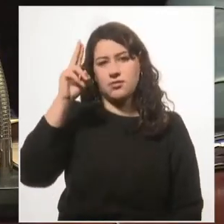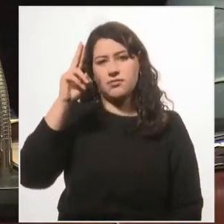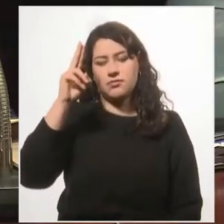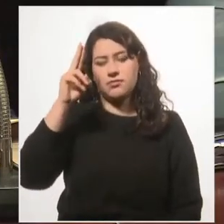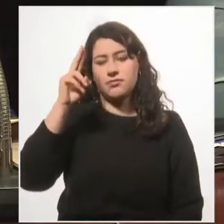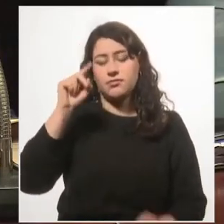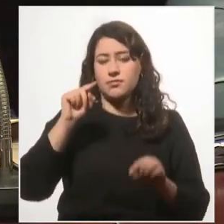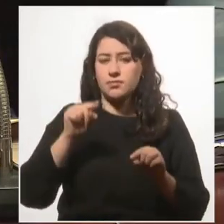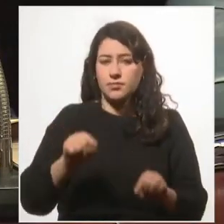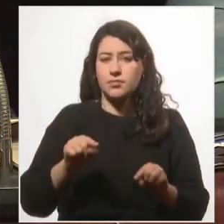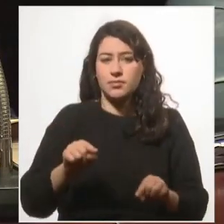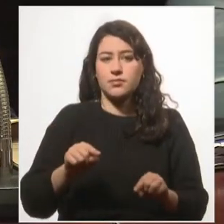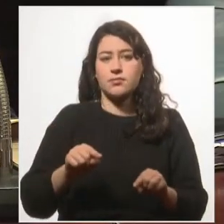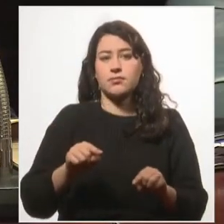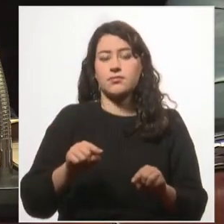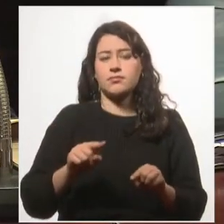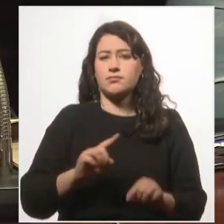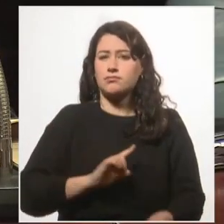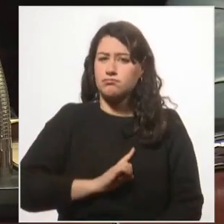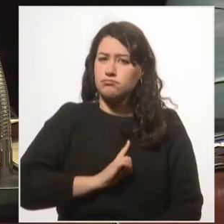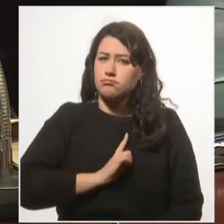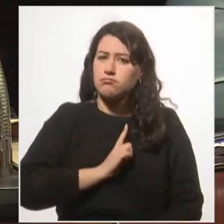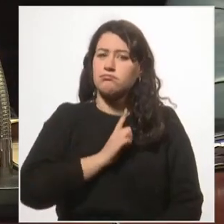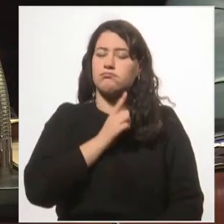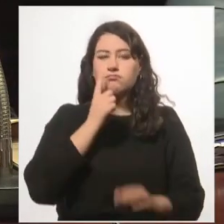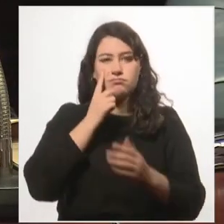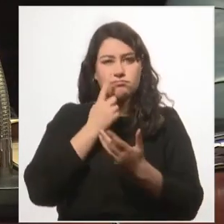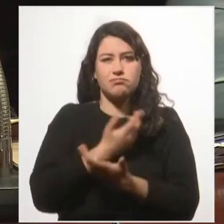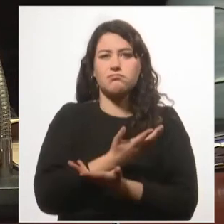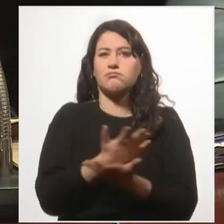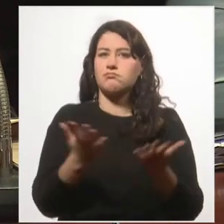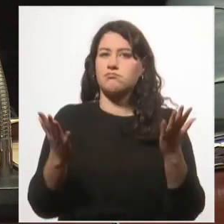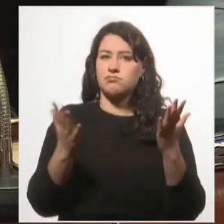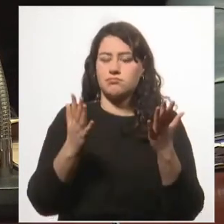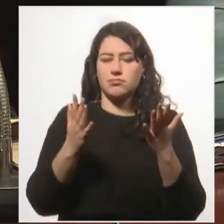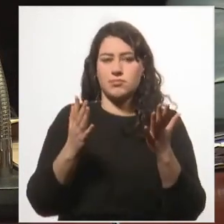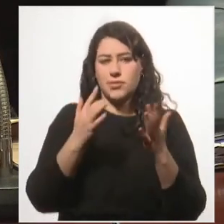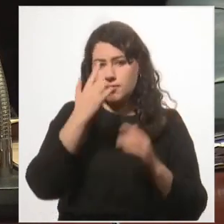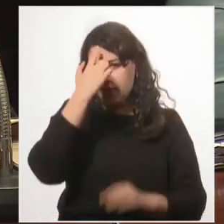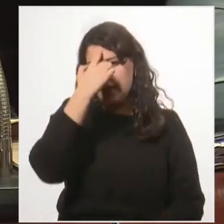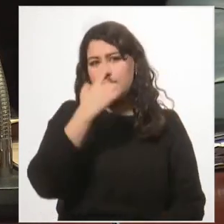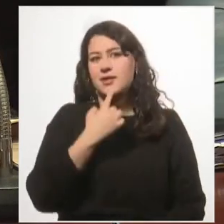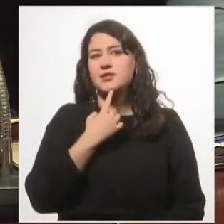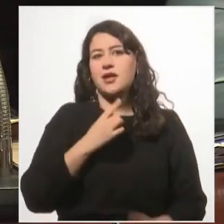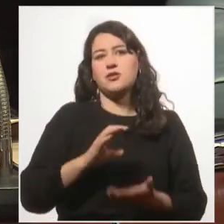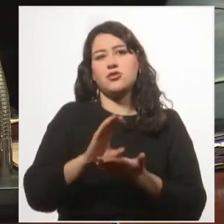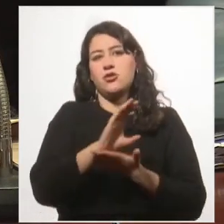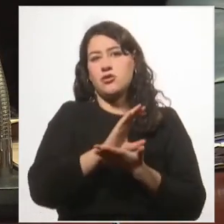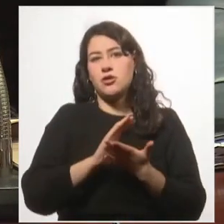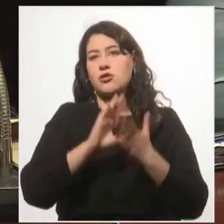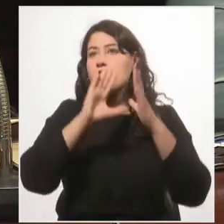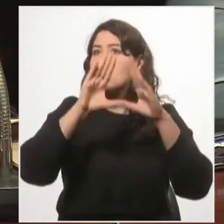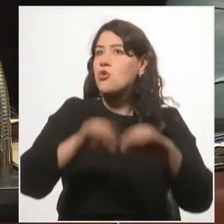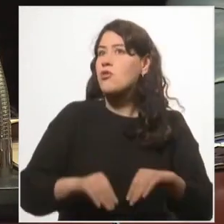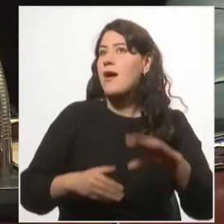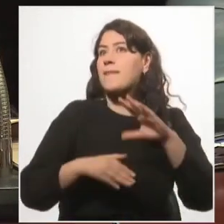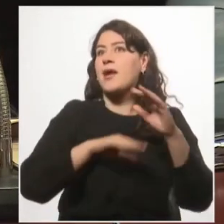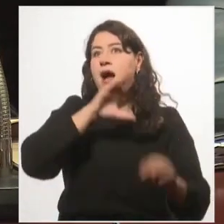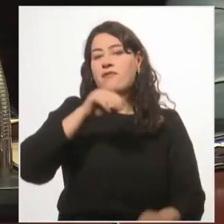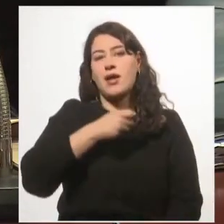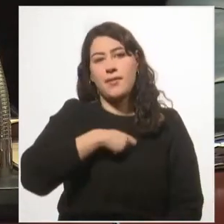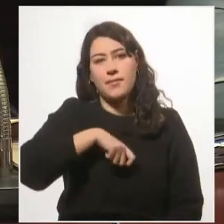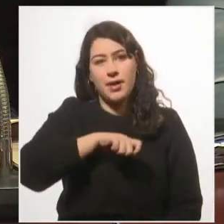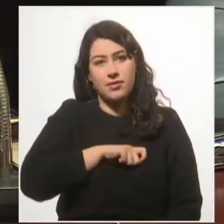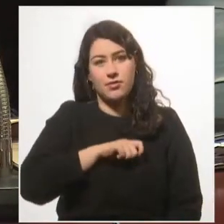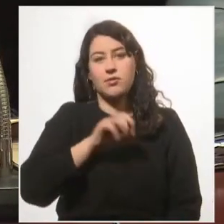y con legítimo orgullo exhibir mi credencial de ciudadano de toda Hispanoamérica. Así como